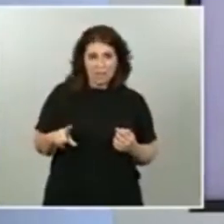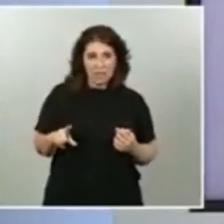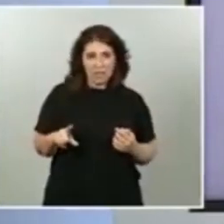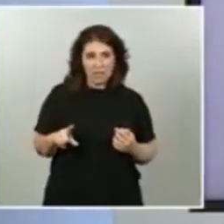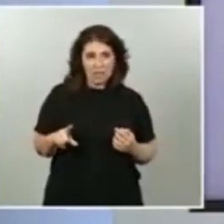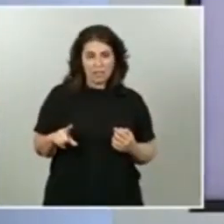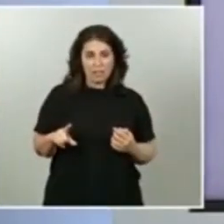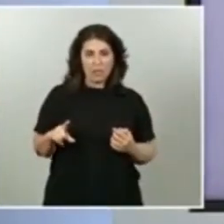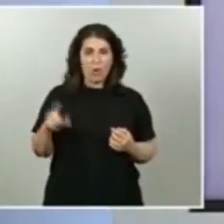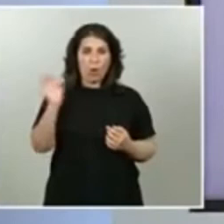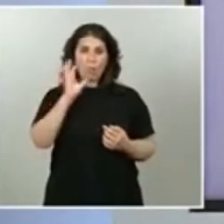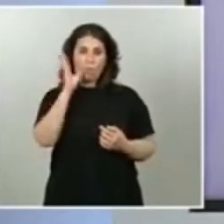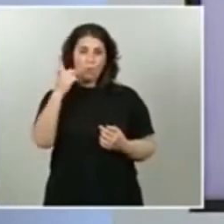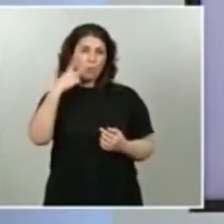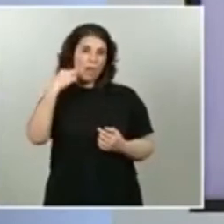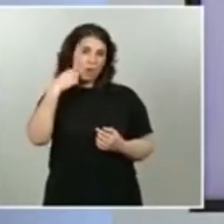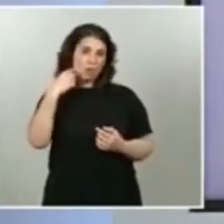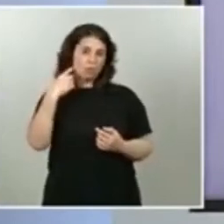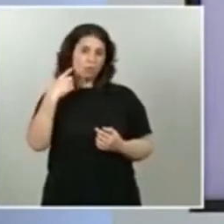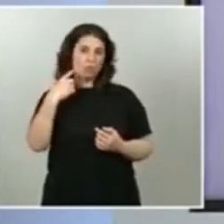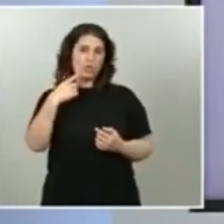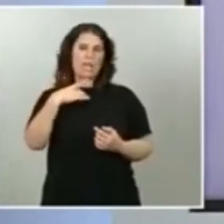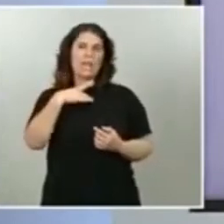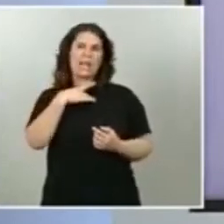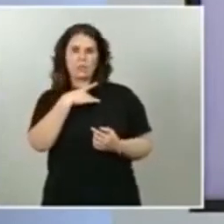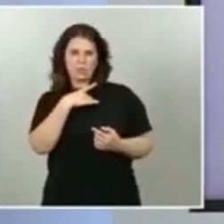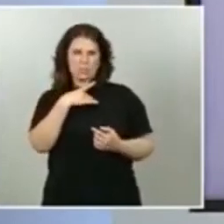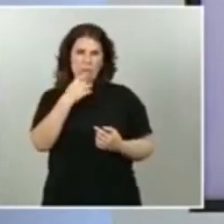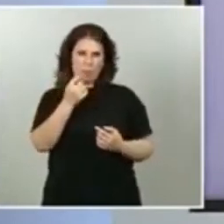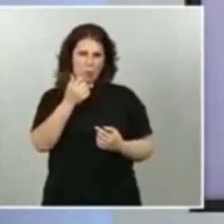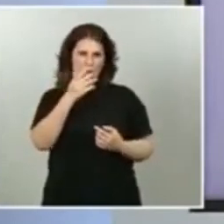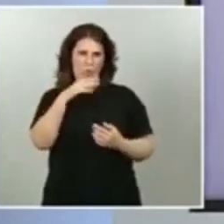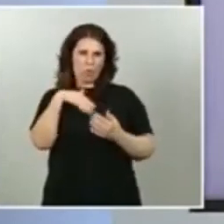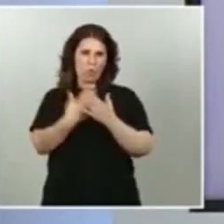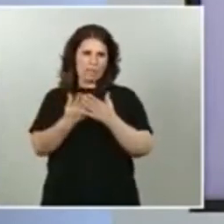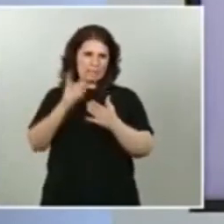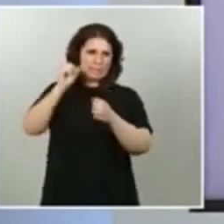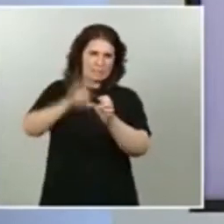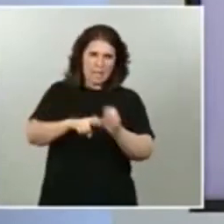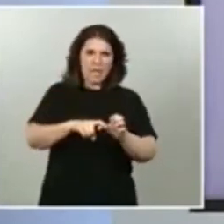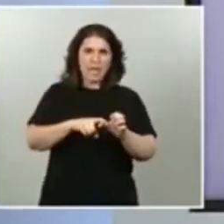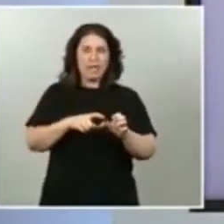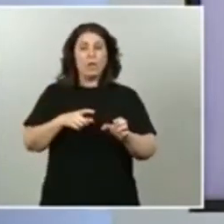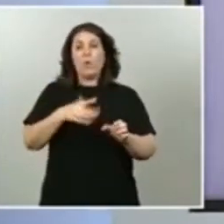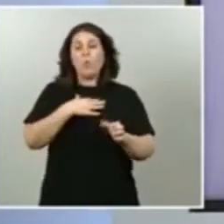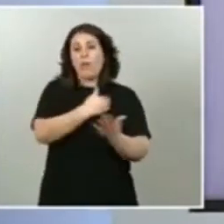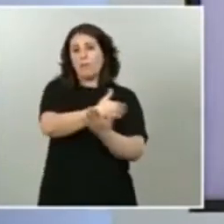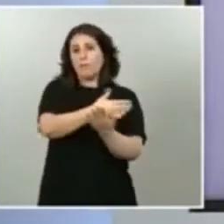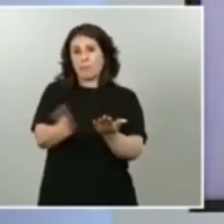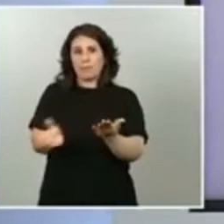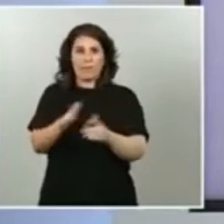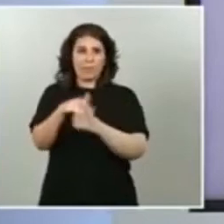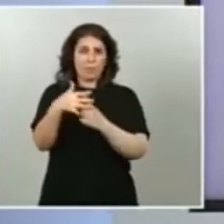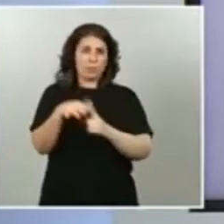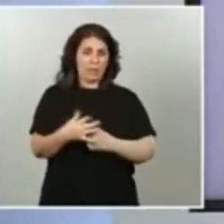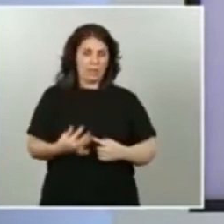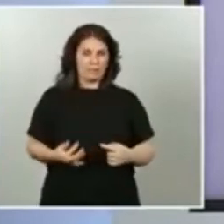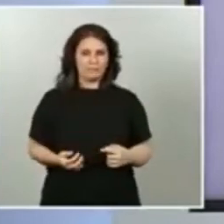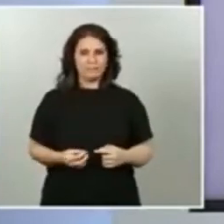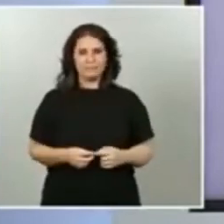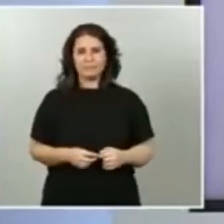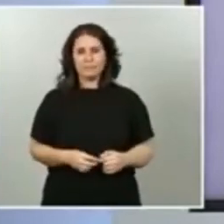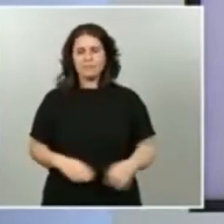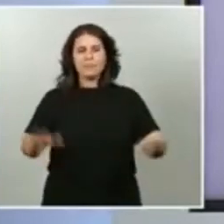bancos les ha costado un poco sumarse al proyecto en fin pueden ser muchas las circunstancias pero lo que se nos debe